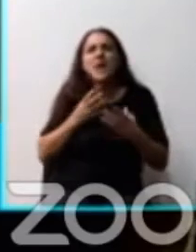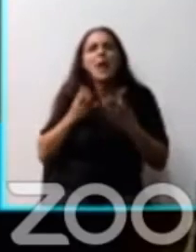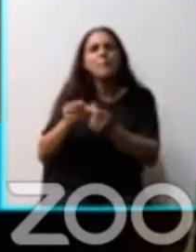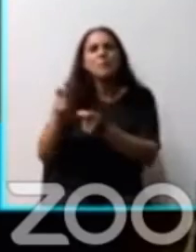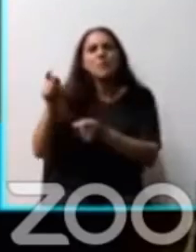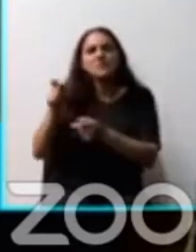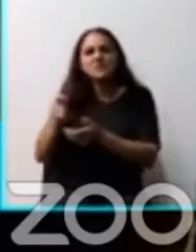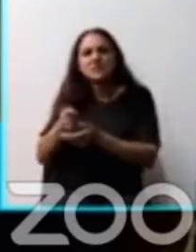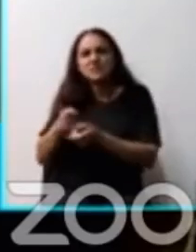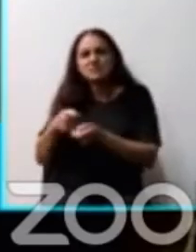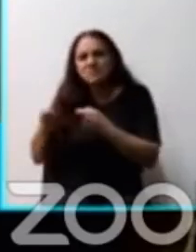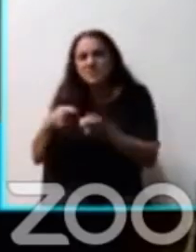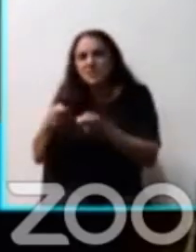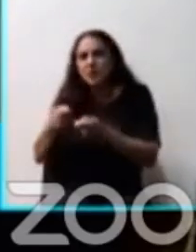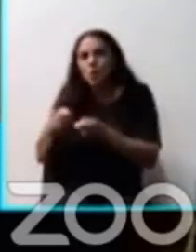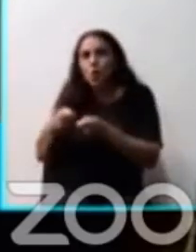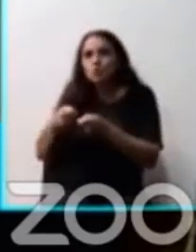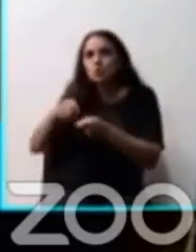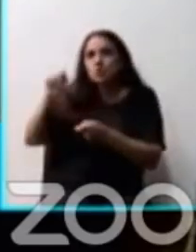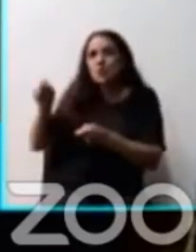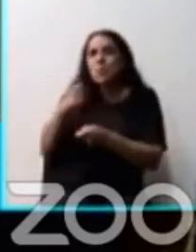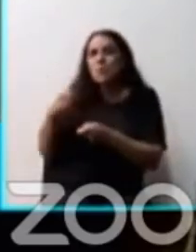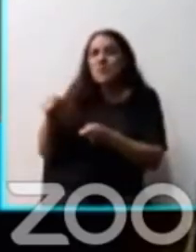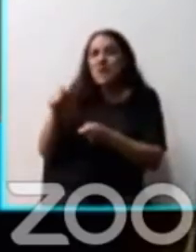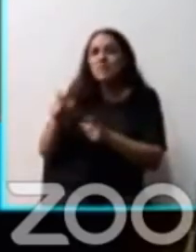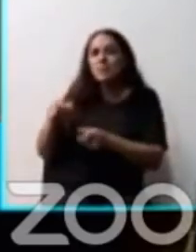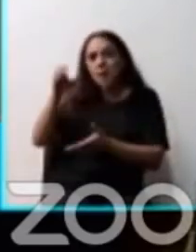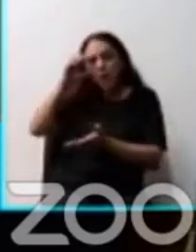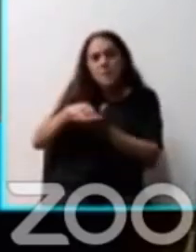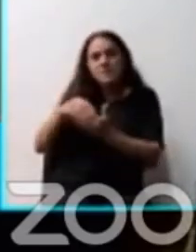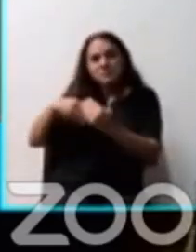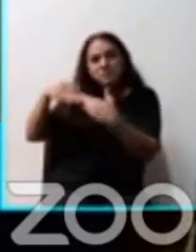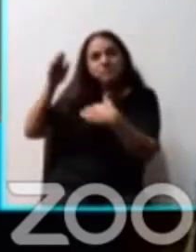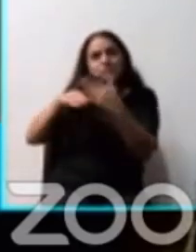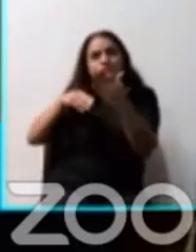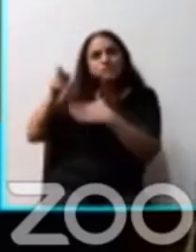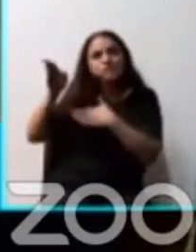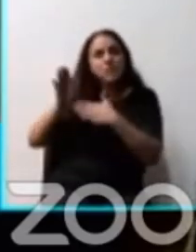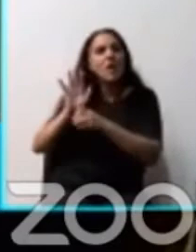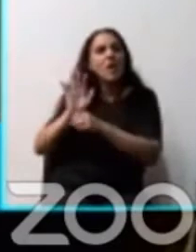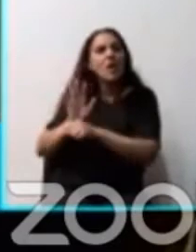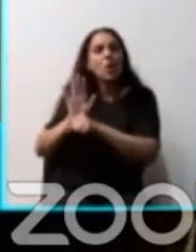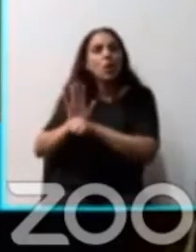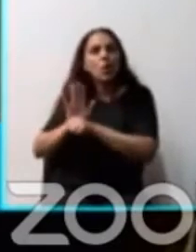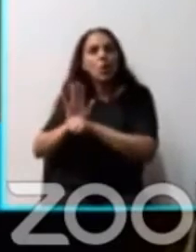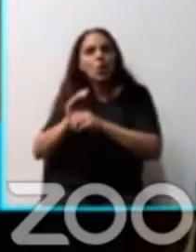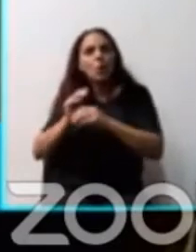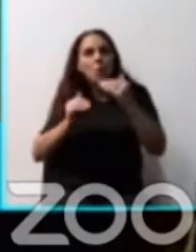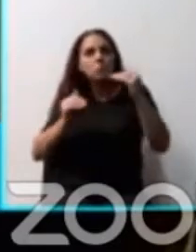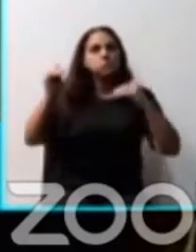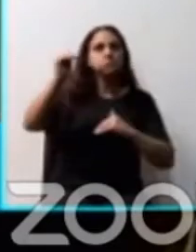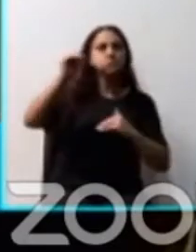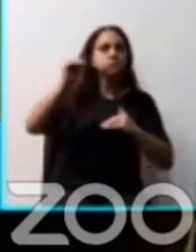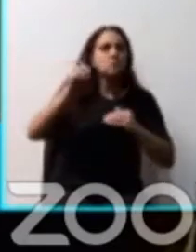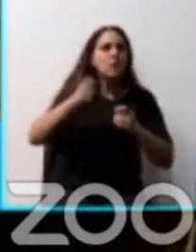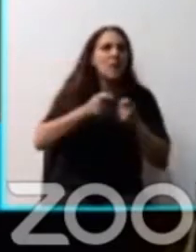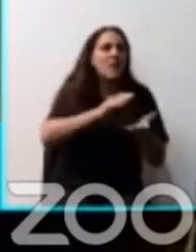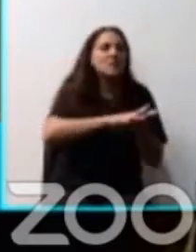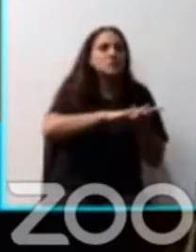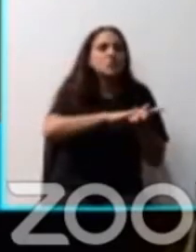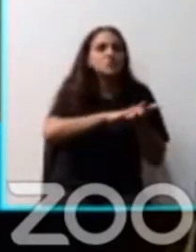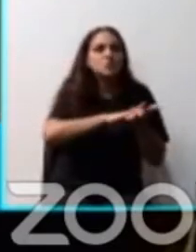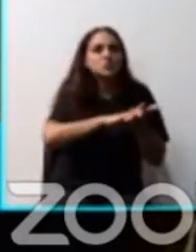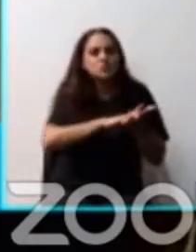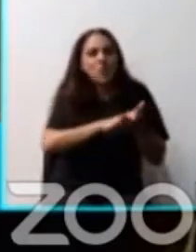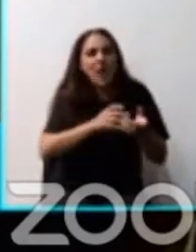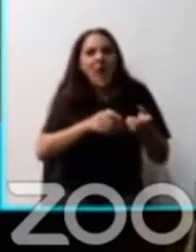y a las grandes constructoras es la contracara, como les decía antes, de esta falta de respuestas y soluciones a la enorme